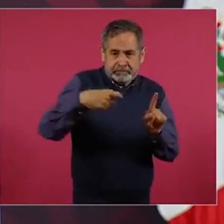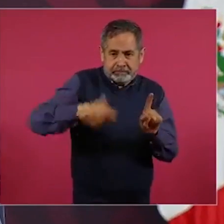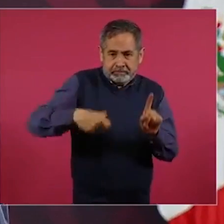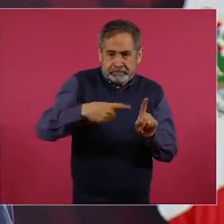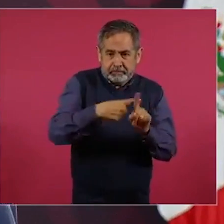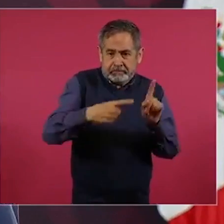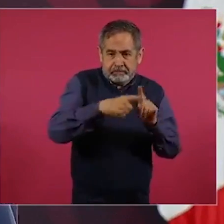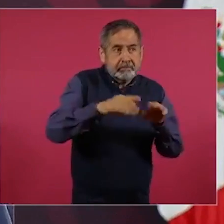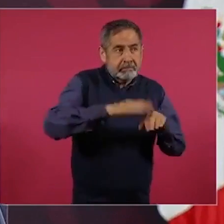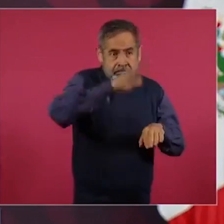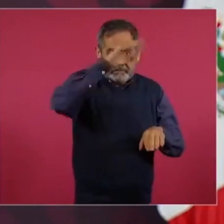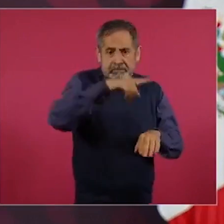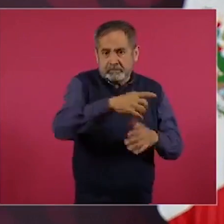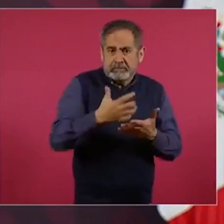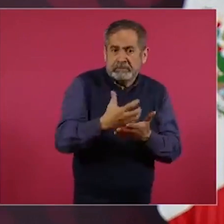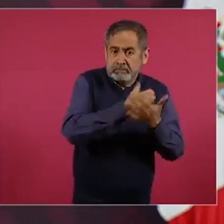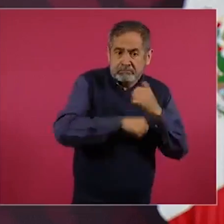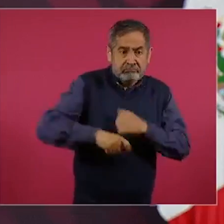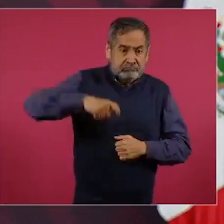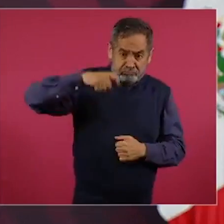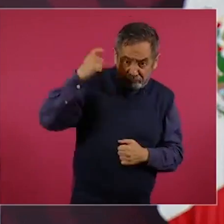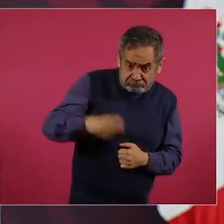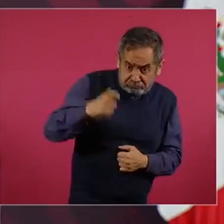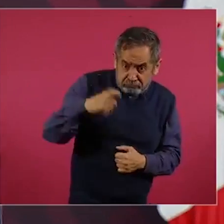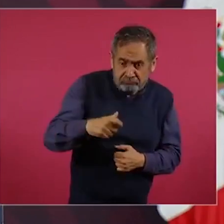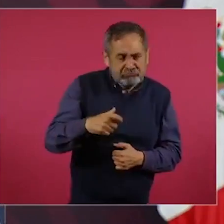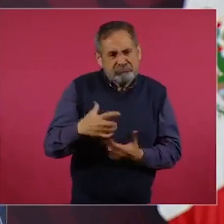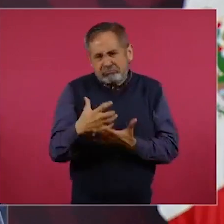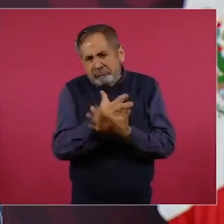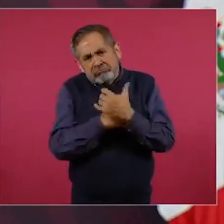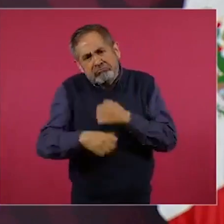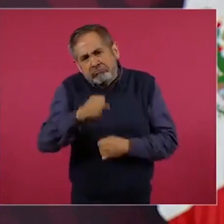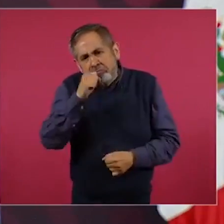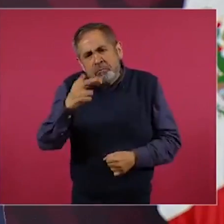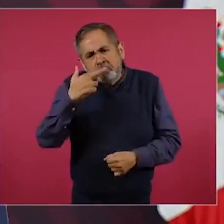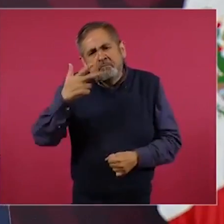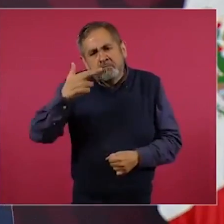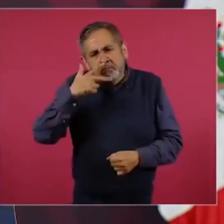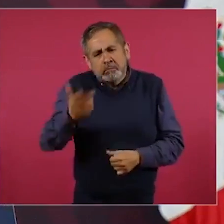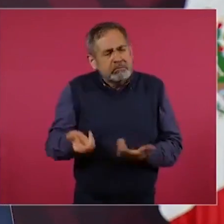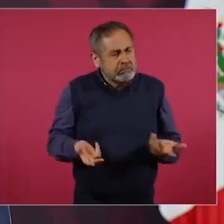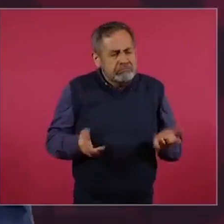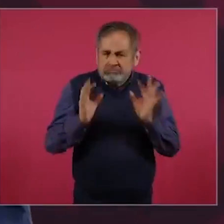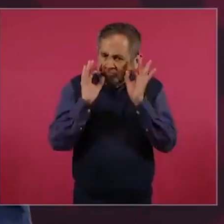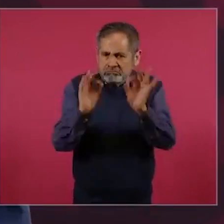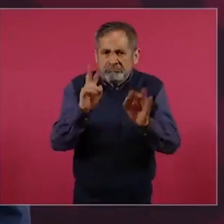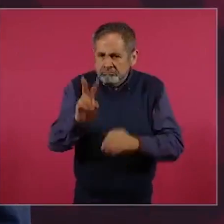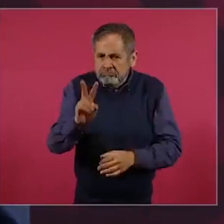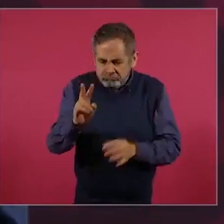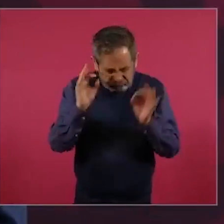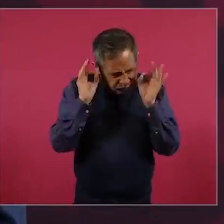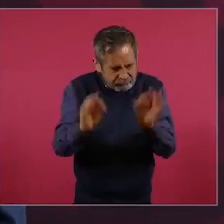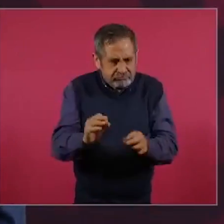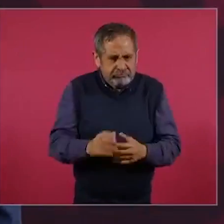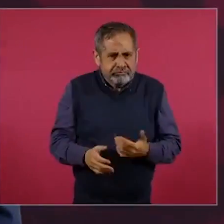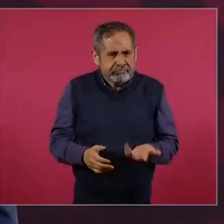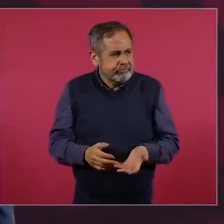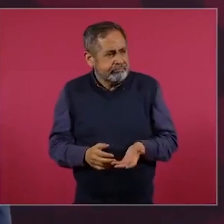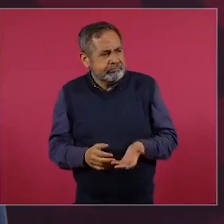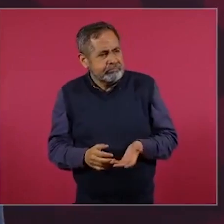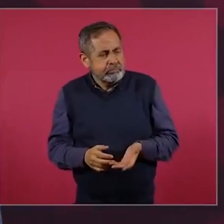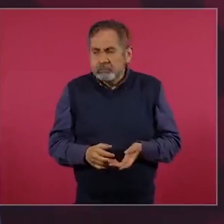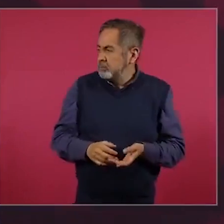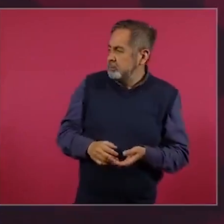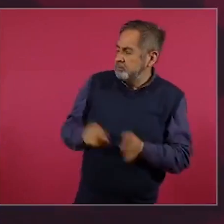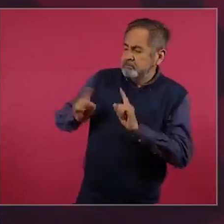media alta, clase alta? ¿Por qué dejarse